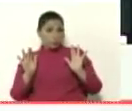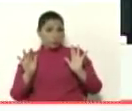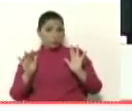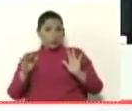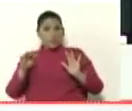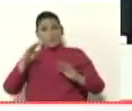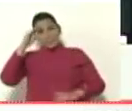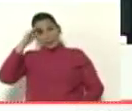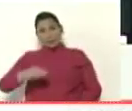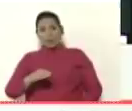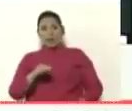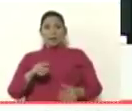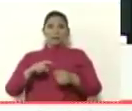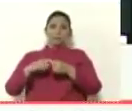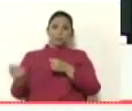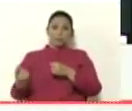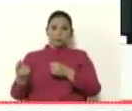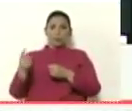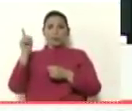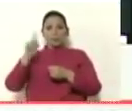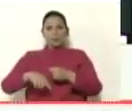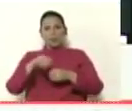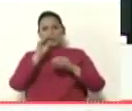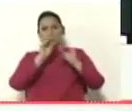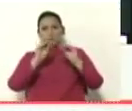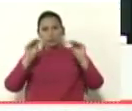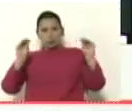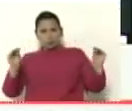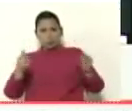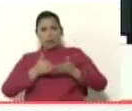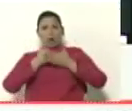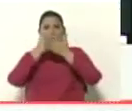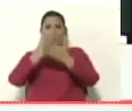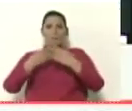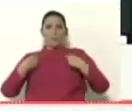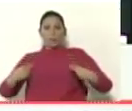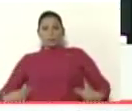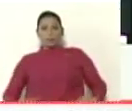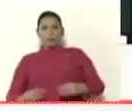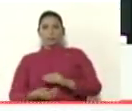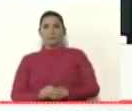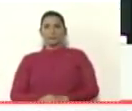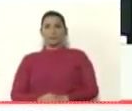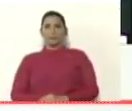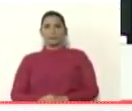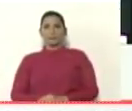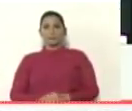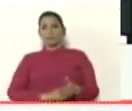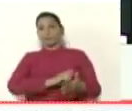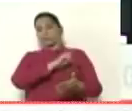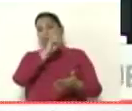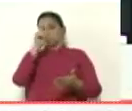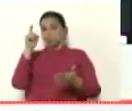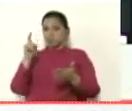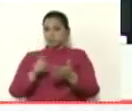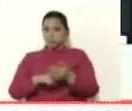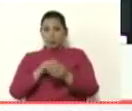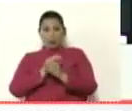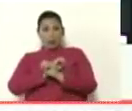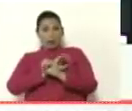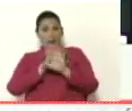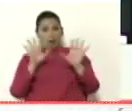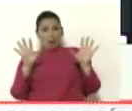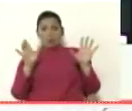desertores y también de la llamada ayuda humanitaria. Queda completamente claro que no había